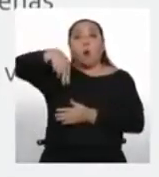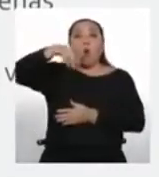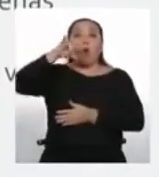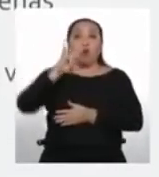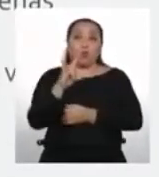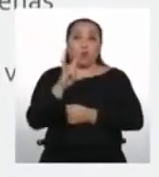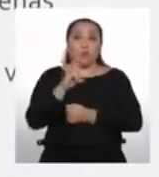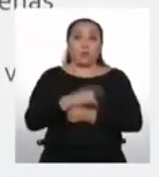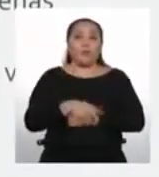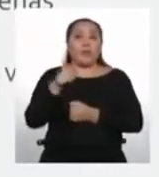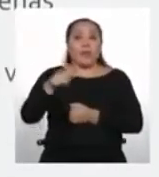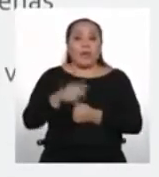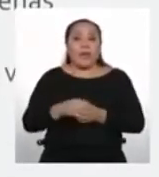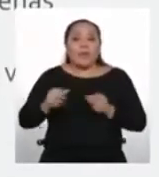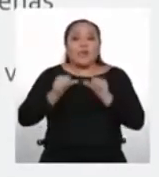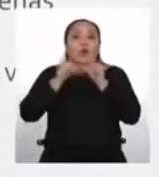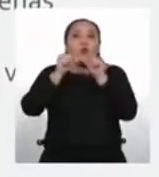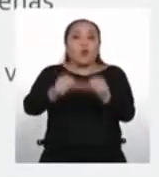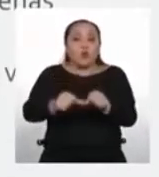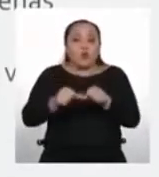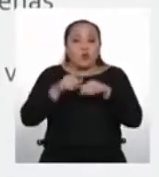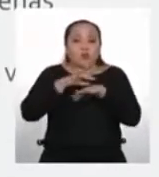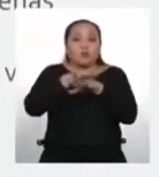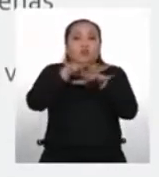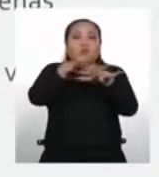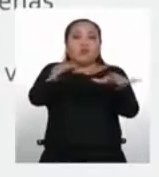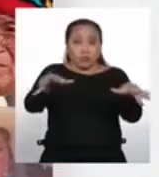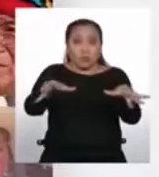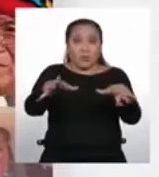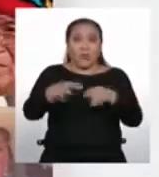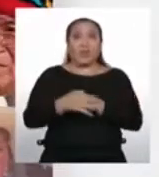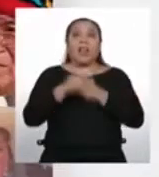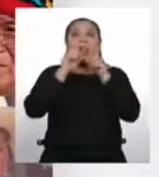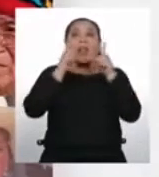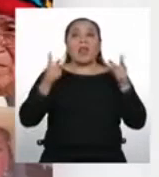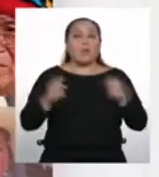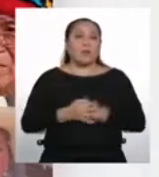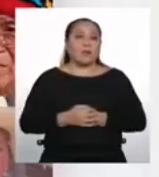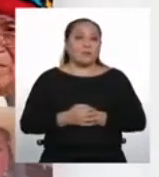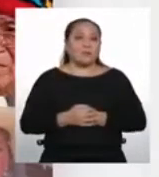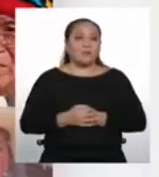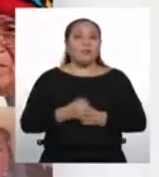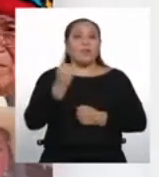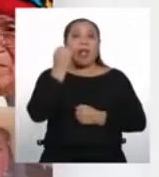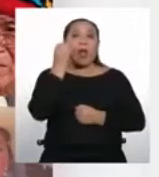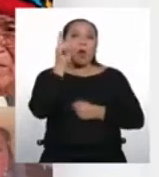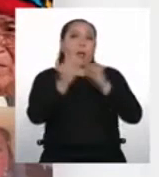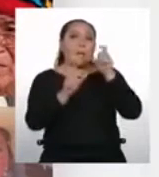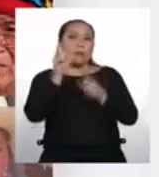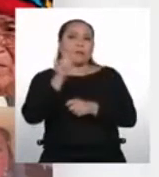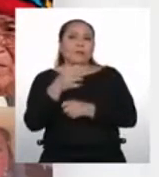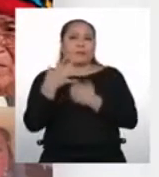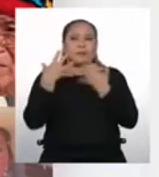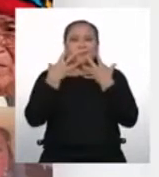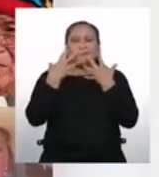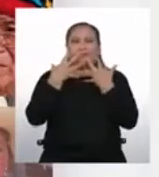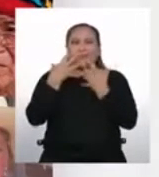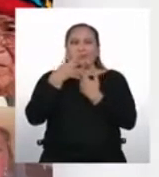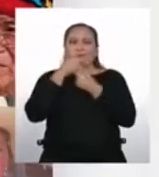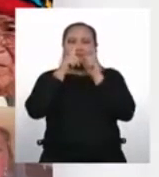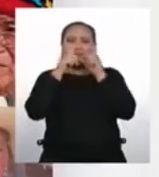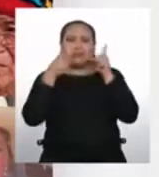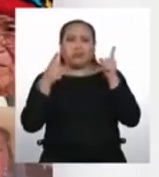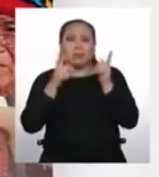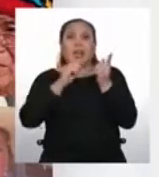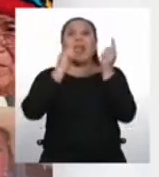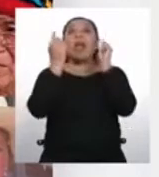Revitalización de las Lenguas como Vehículo Comunicativo. Algunas personas, por miedo a hablar en su lengua, cambiaron